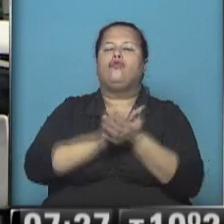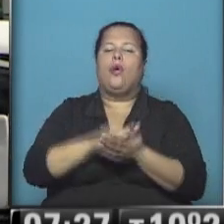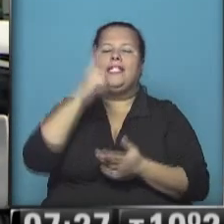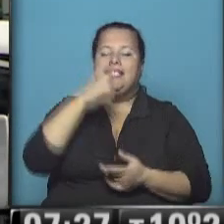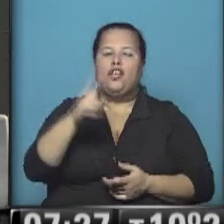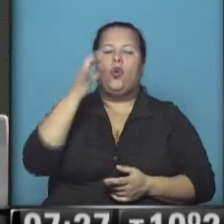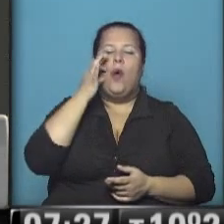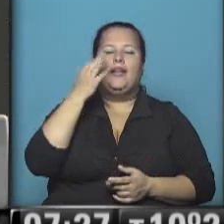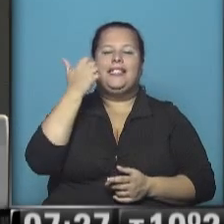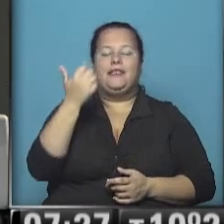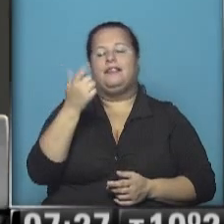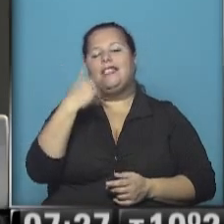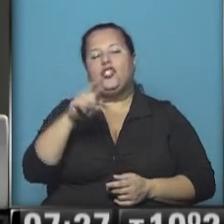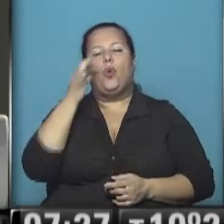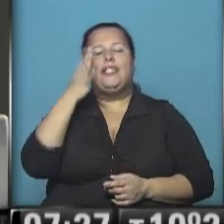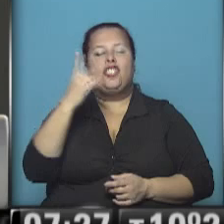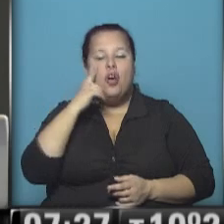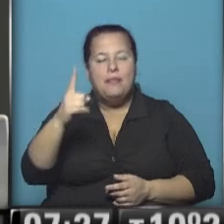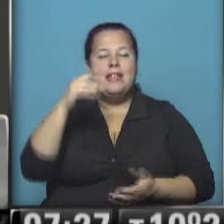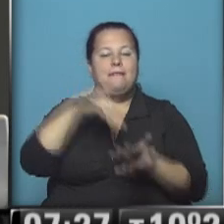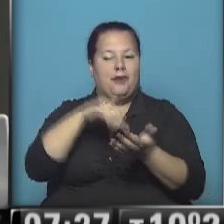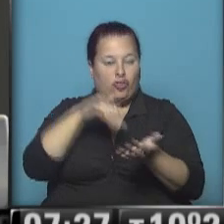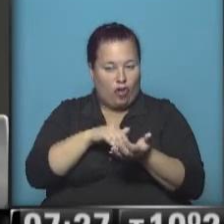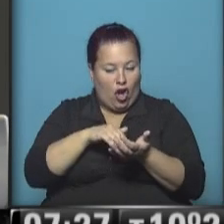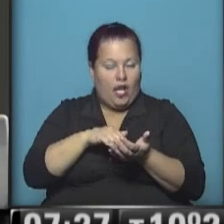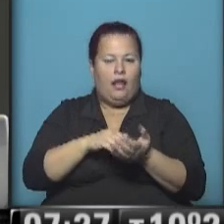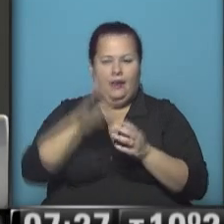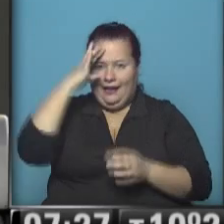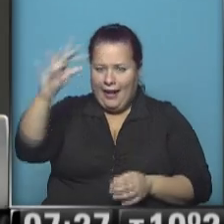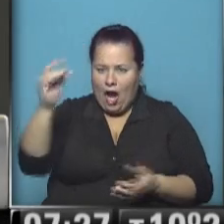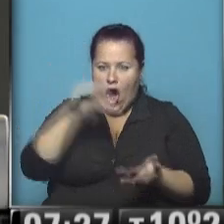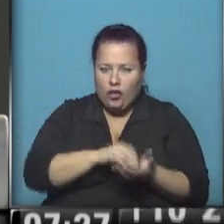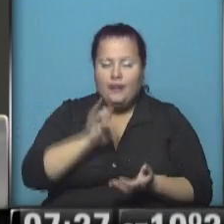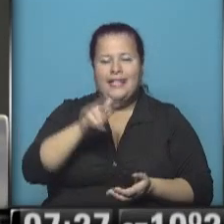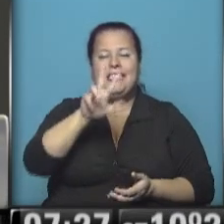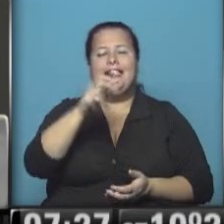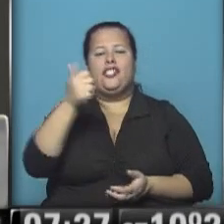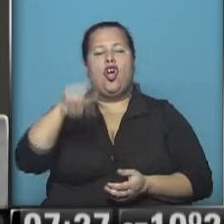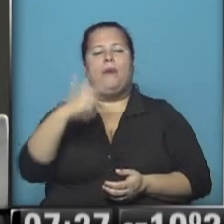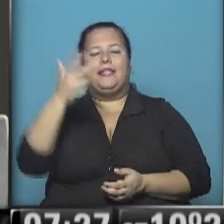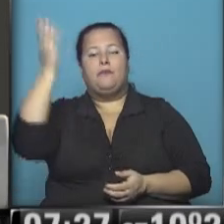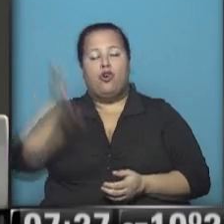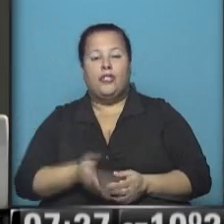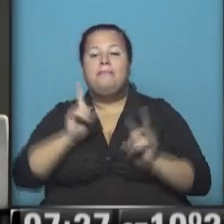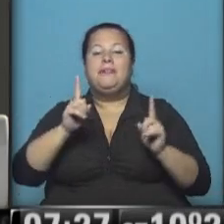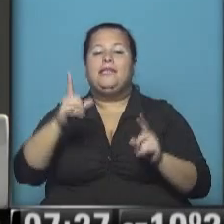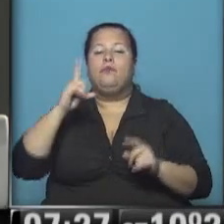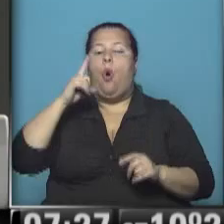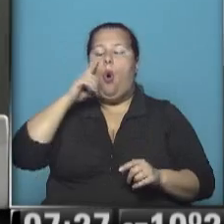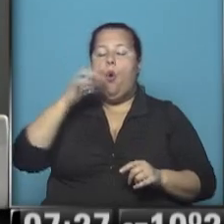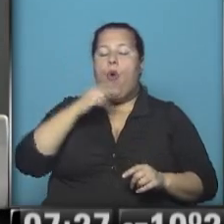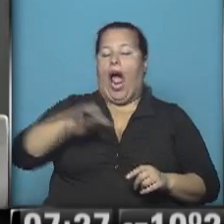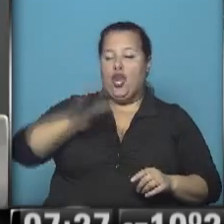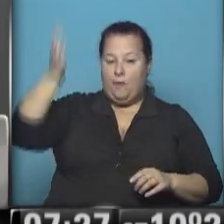146, 45 mil millones y marcó un nuevo récord. Así es, 36,3% respecto del mismo mes de 2014,